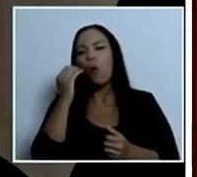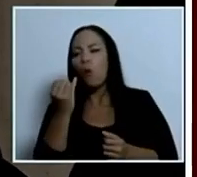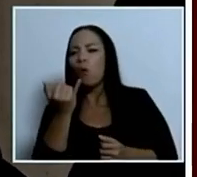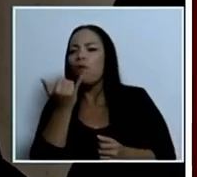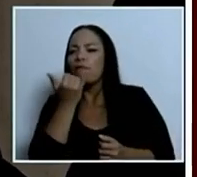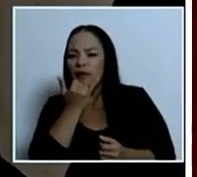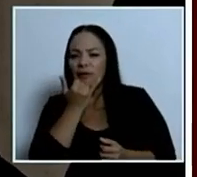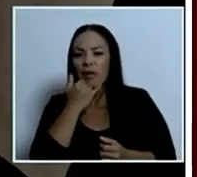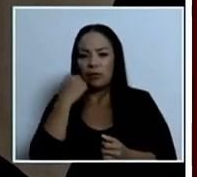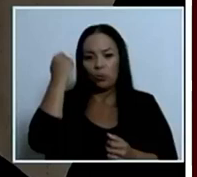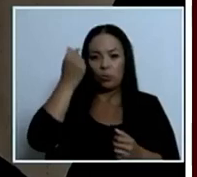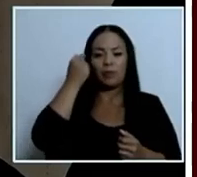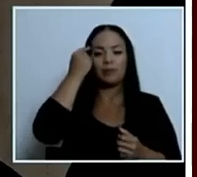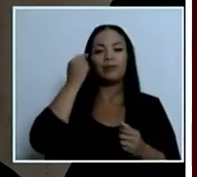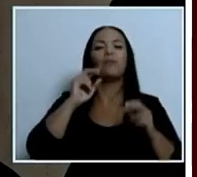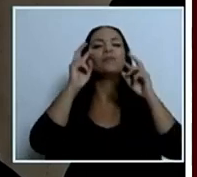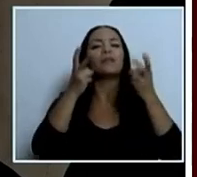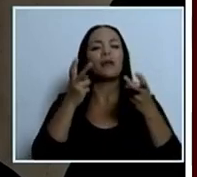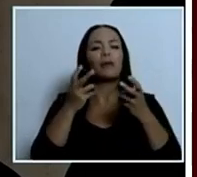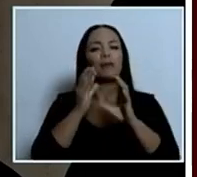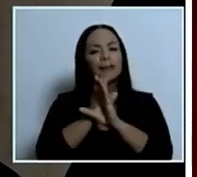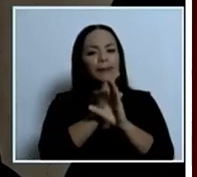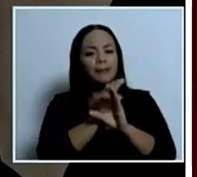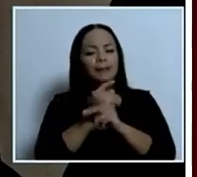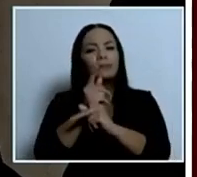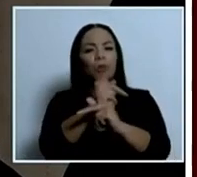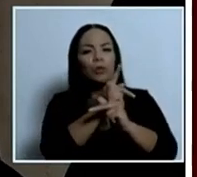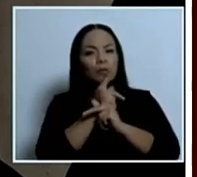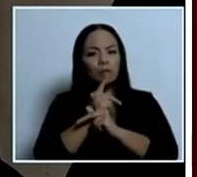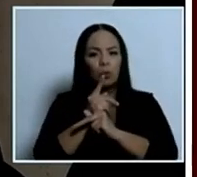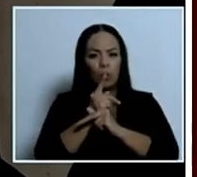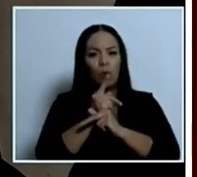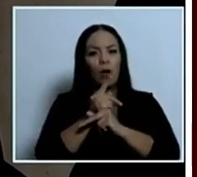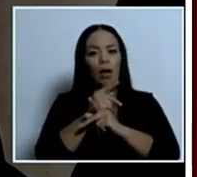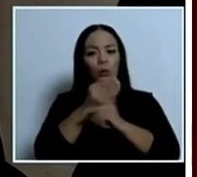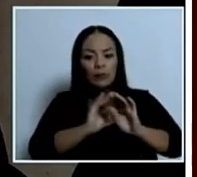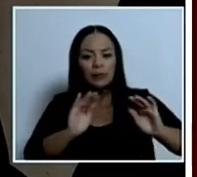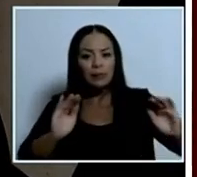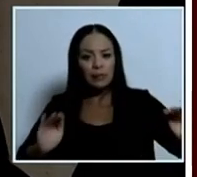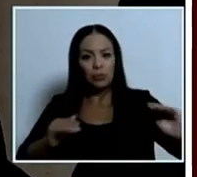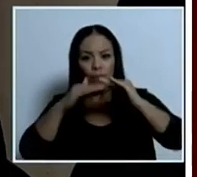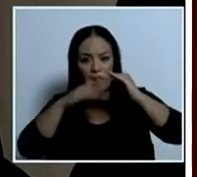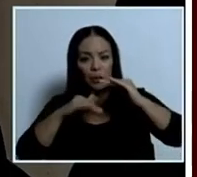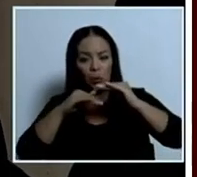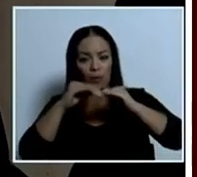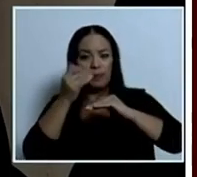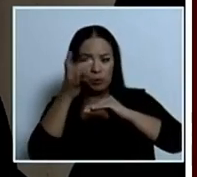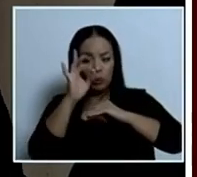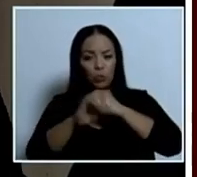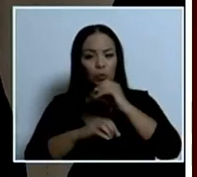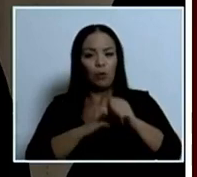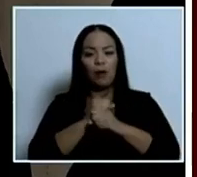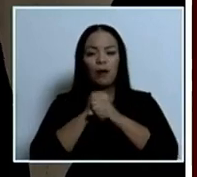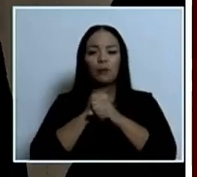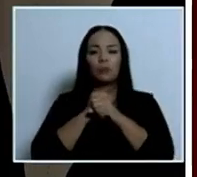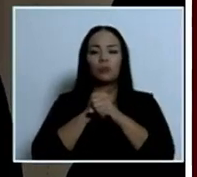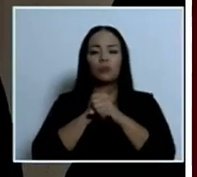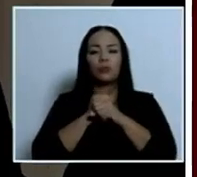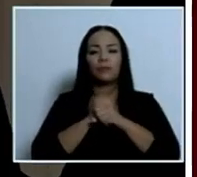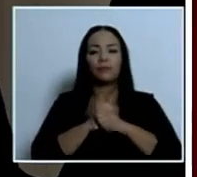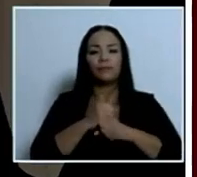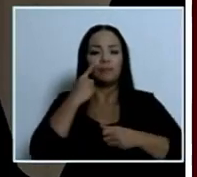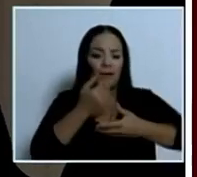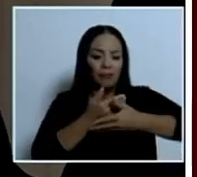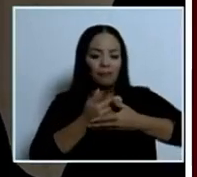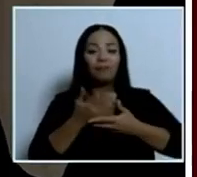más bien con la cobertura y la protección a los menores de edad. En este caso, específicamente, nueve meses